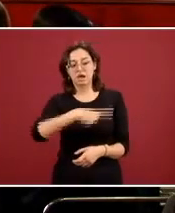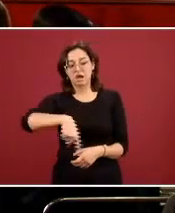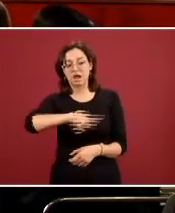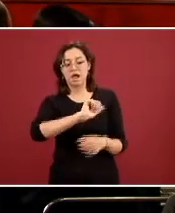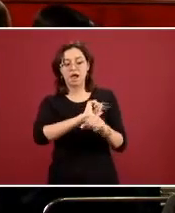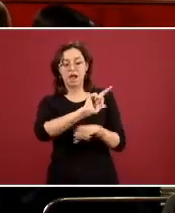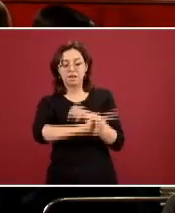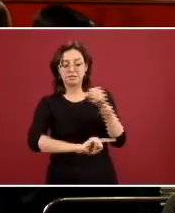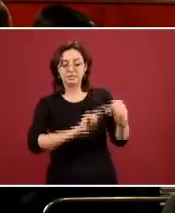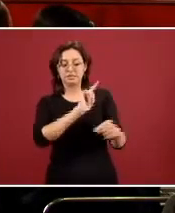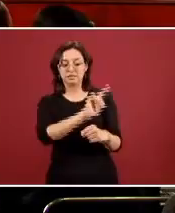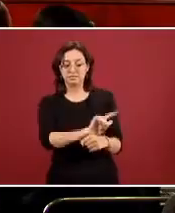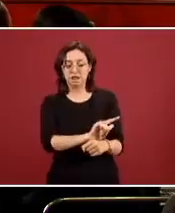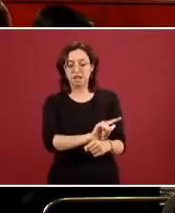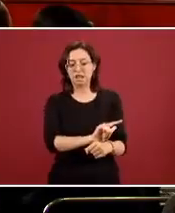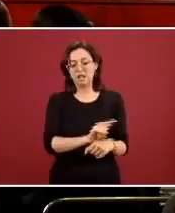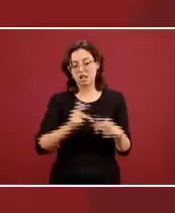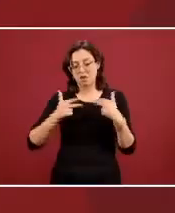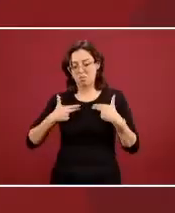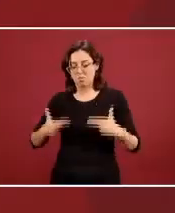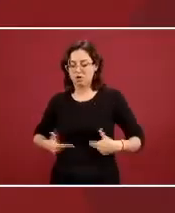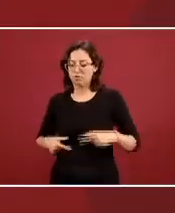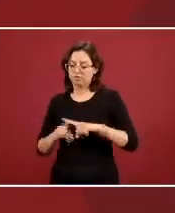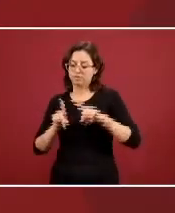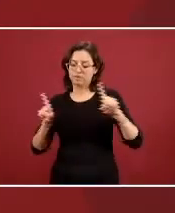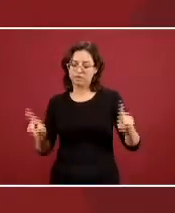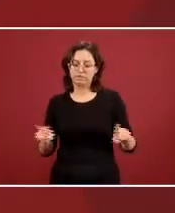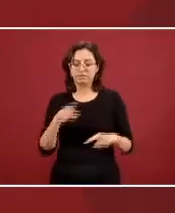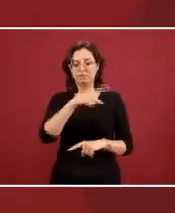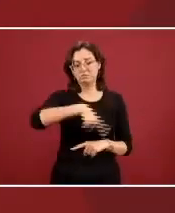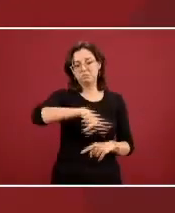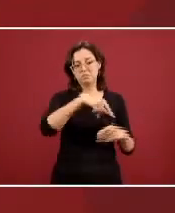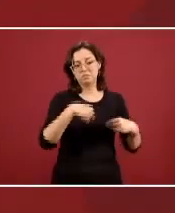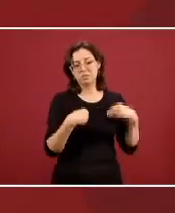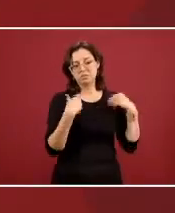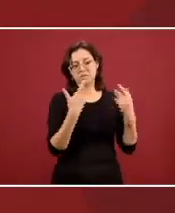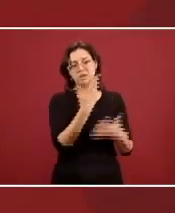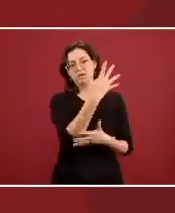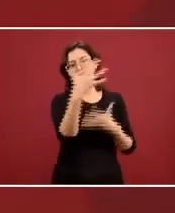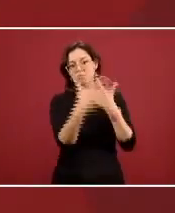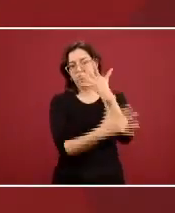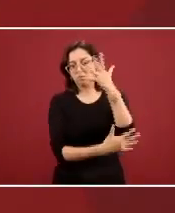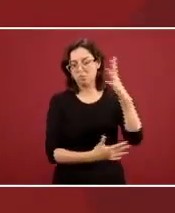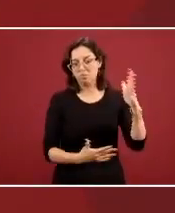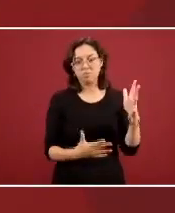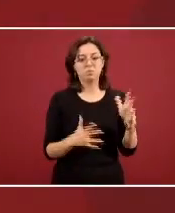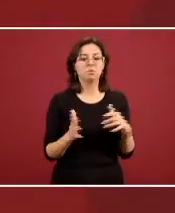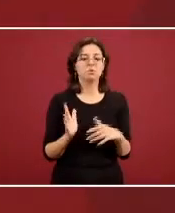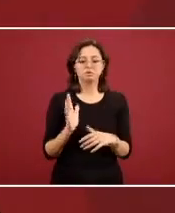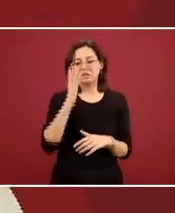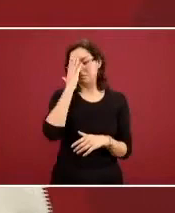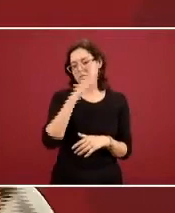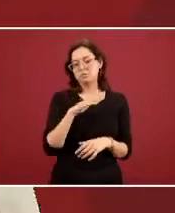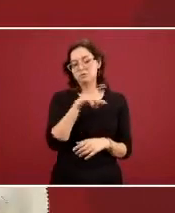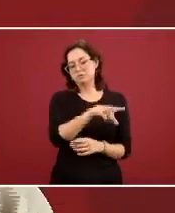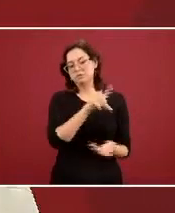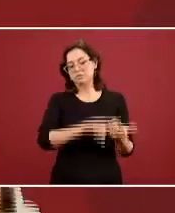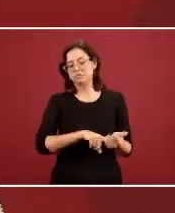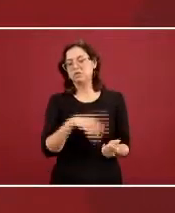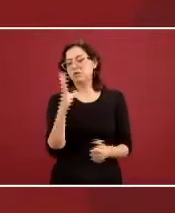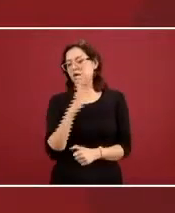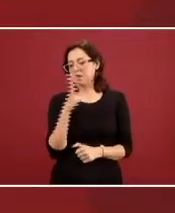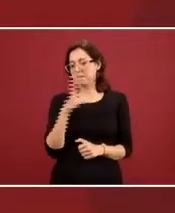diferente a los seres humanos sobre todo de la vida silvestre esto se conoce desde hace tiempo y es un patrón